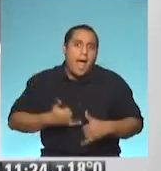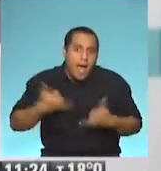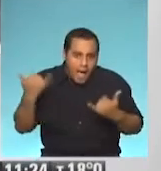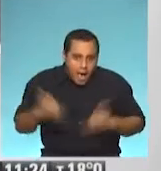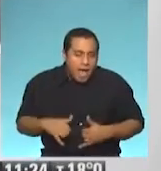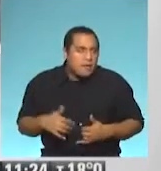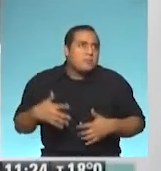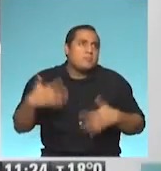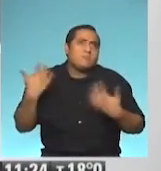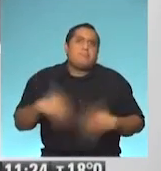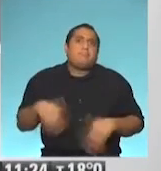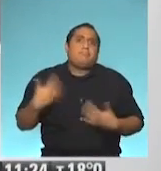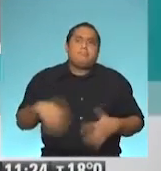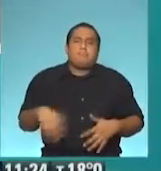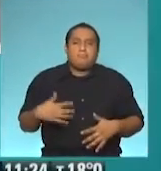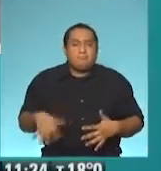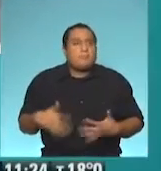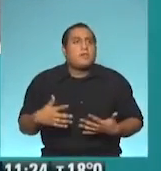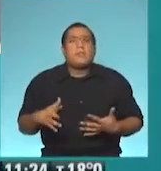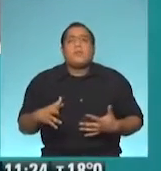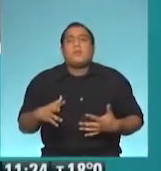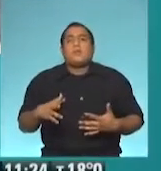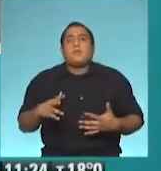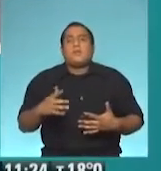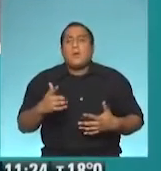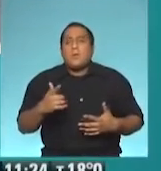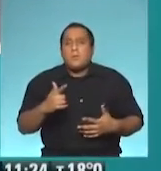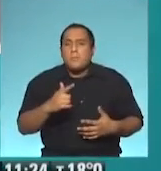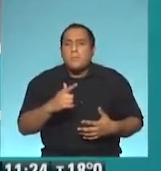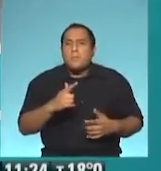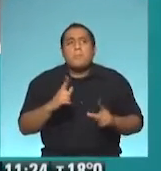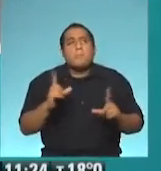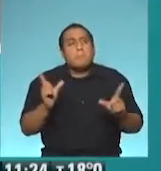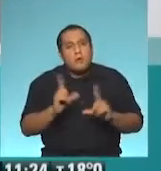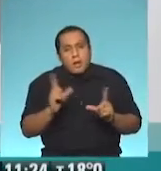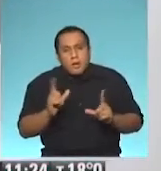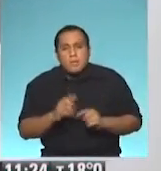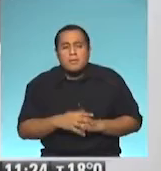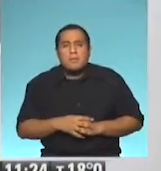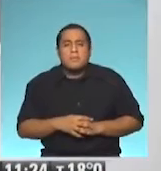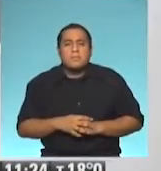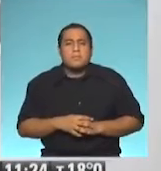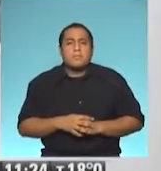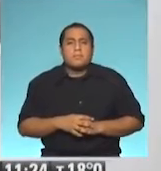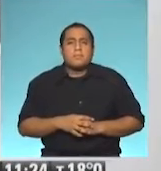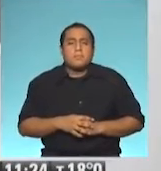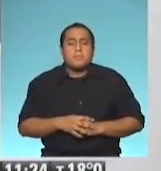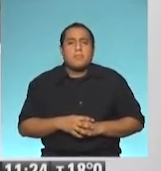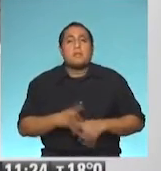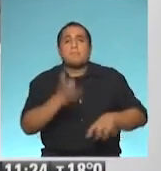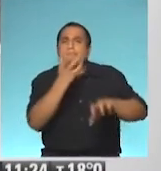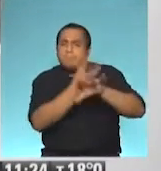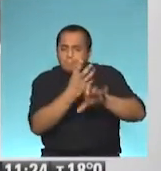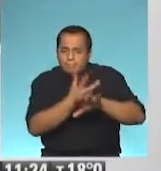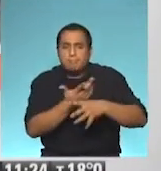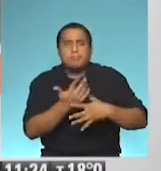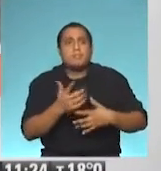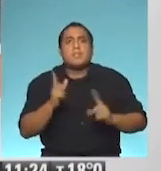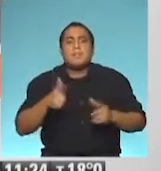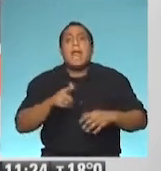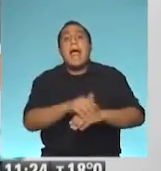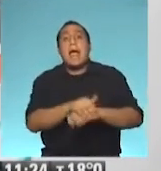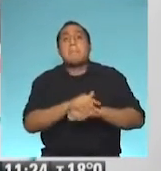son los programas de voluntarios, la continuidad de los clubes de día en forma virtual. Mismo, las